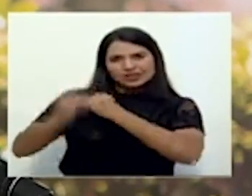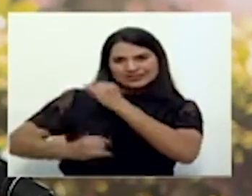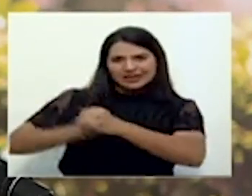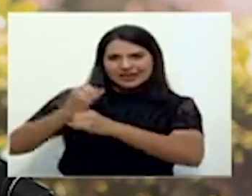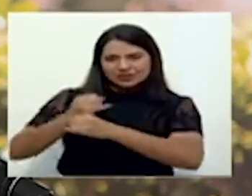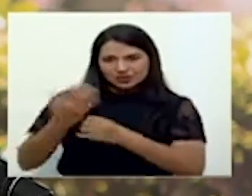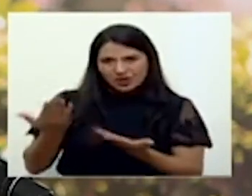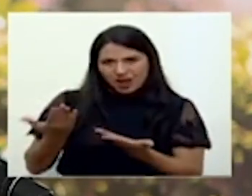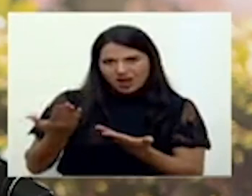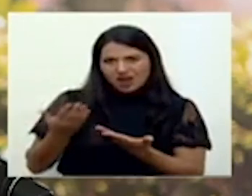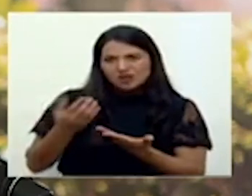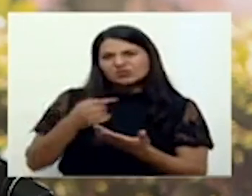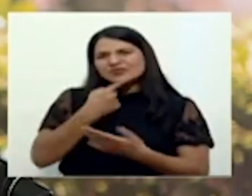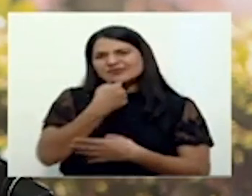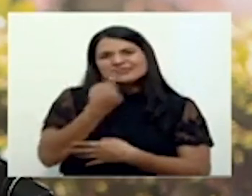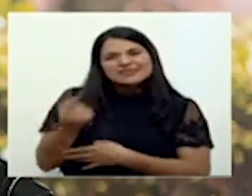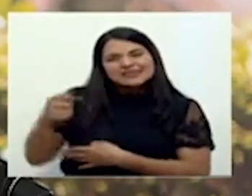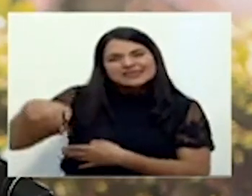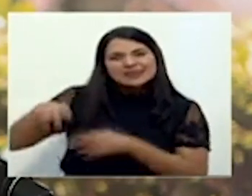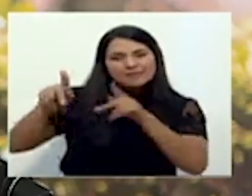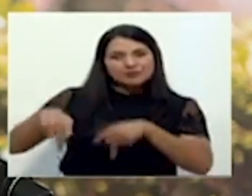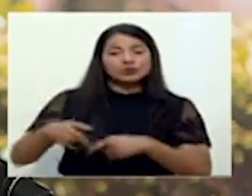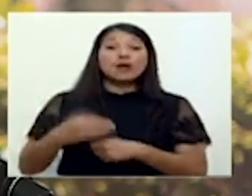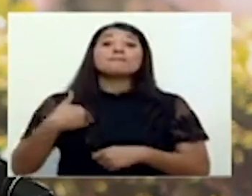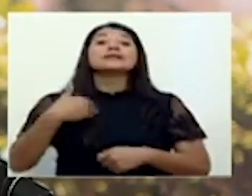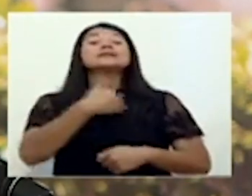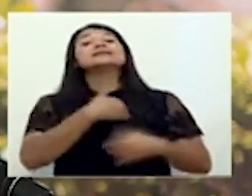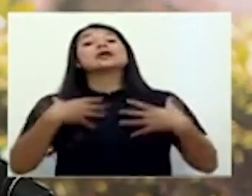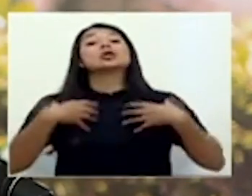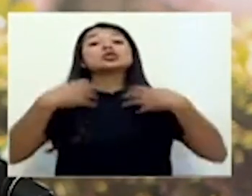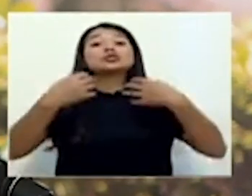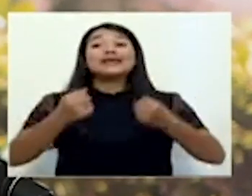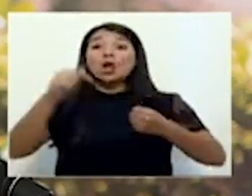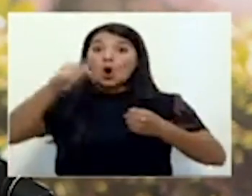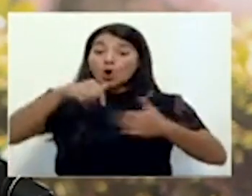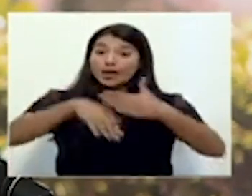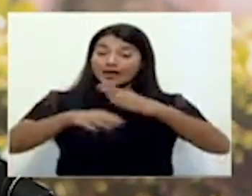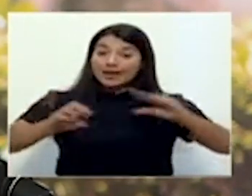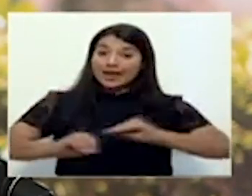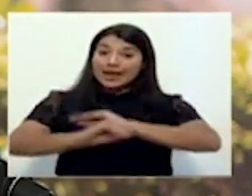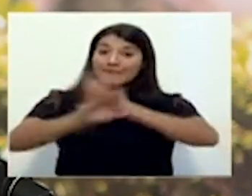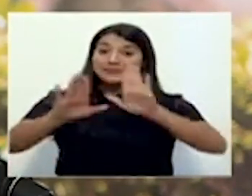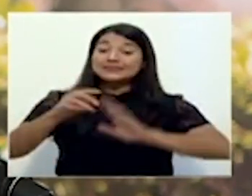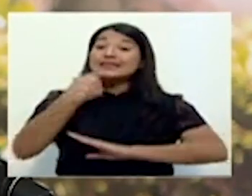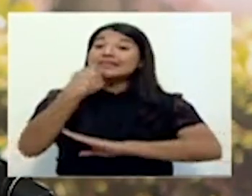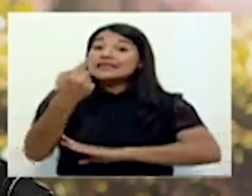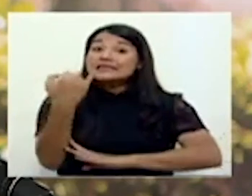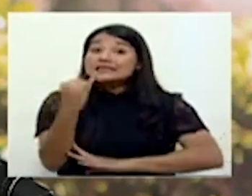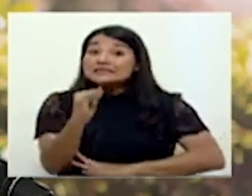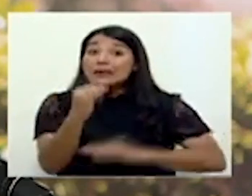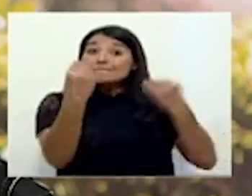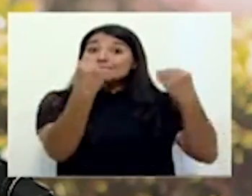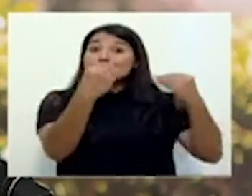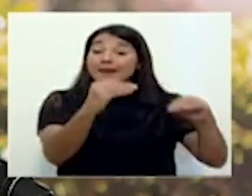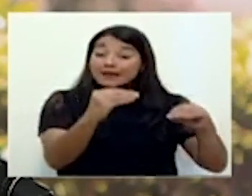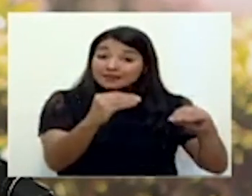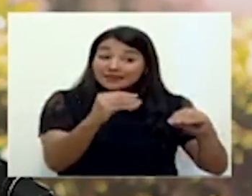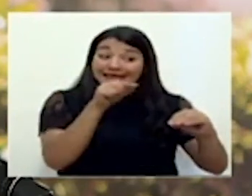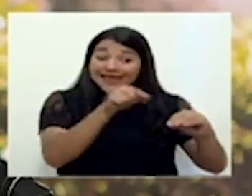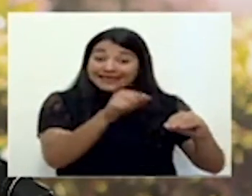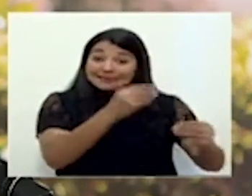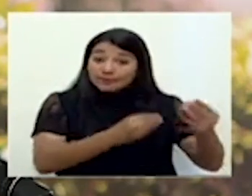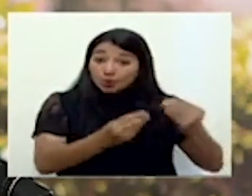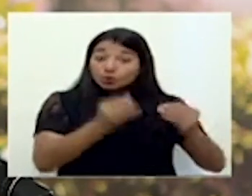Salud hizo esta mañana una advertencia en el sentido de que quienes vendan o promocionen este tipo de productos se